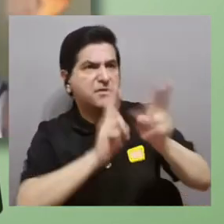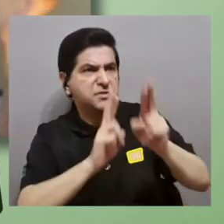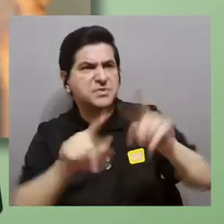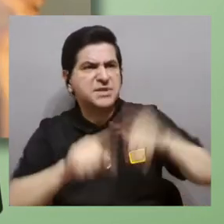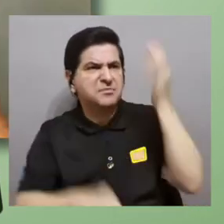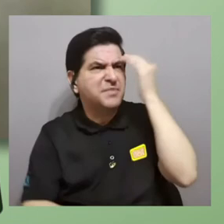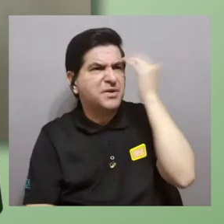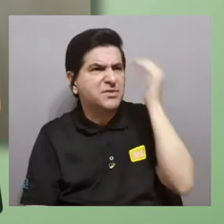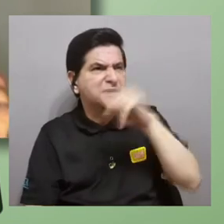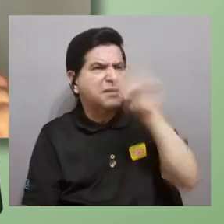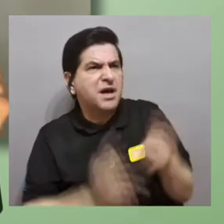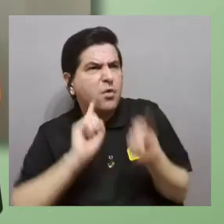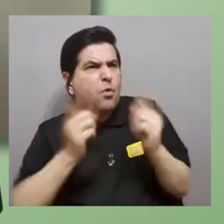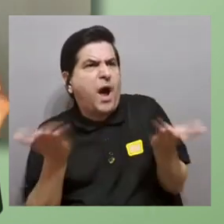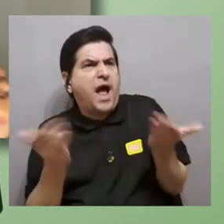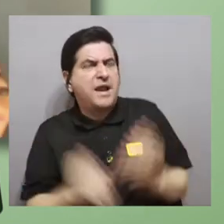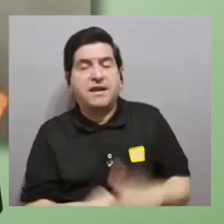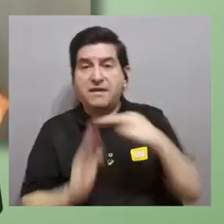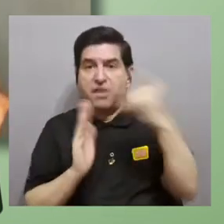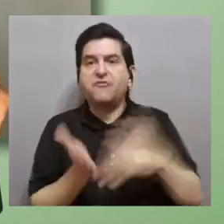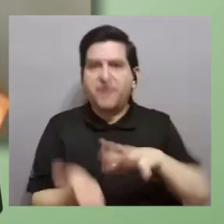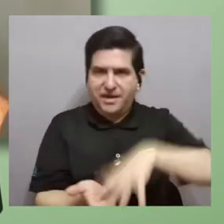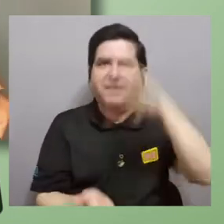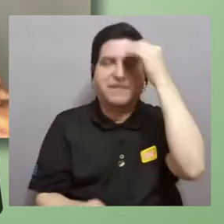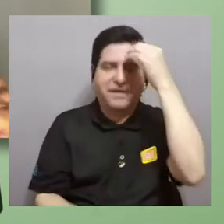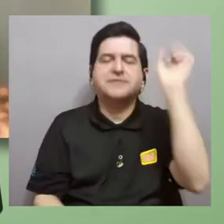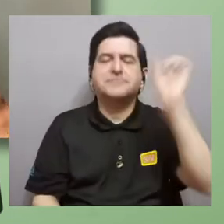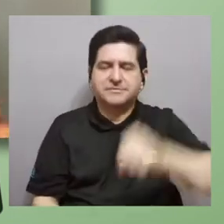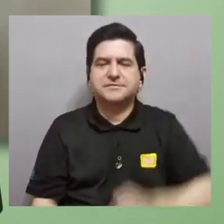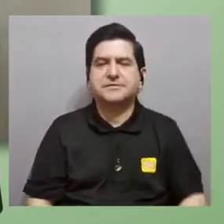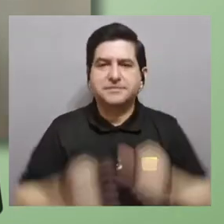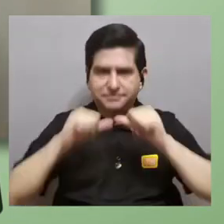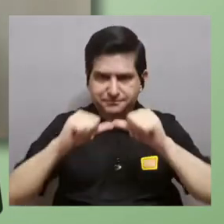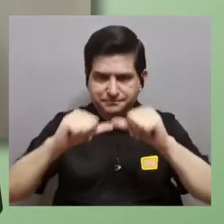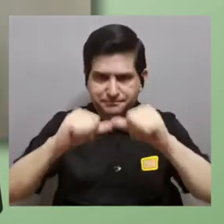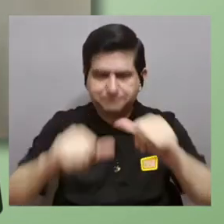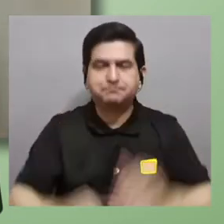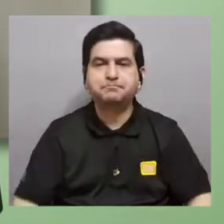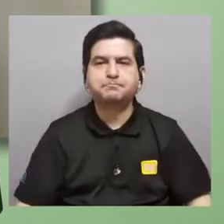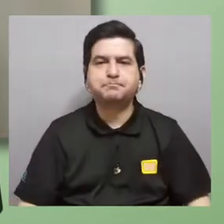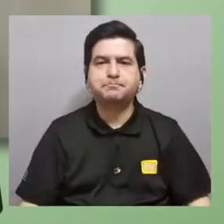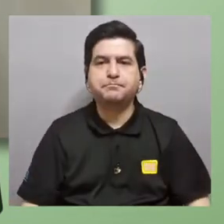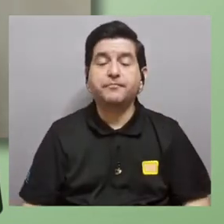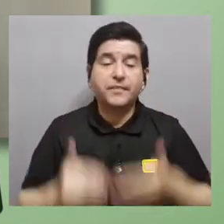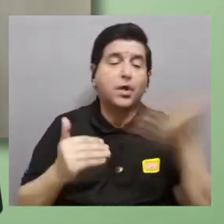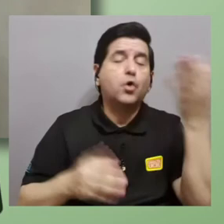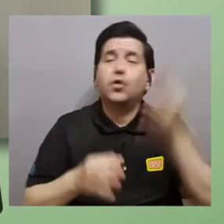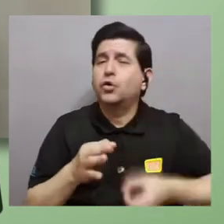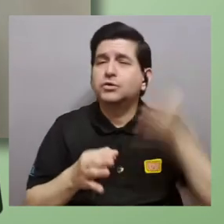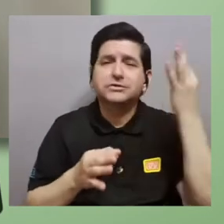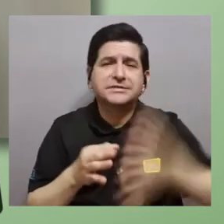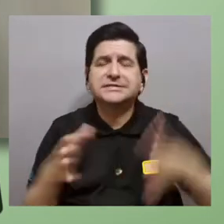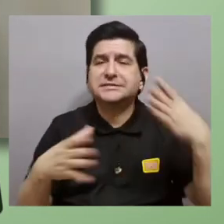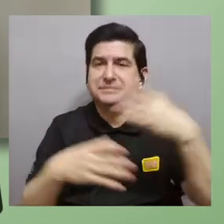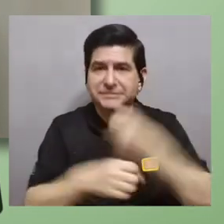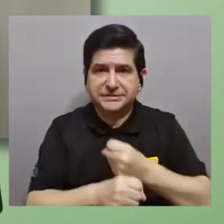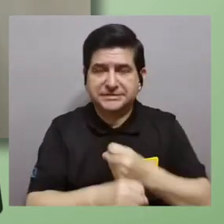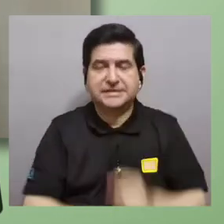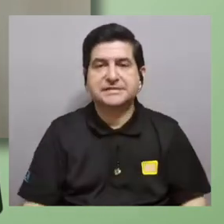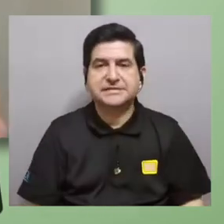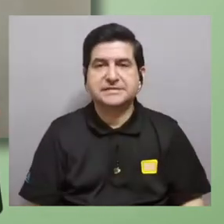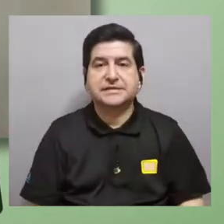no saben cuál es la pregunta esas son las reglas que hay aprender y que hay que seguir entonces con cosas tan simples que pueden hacer los